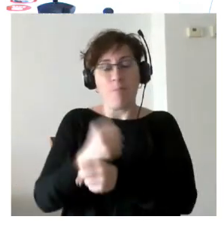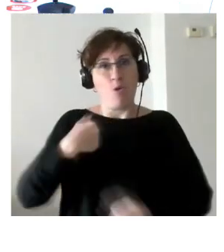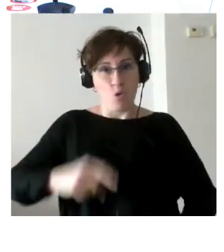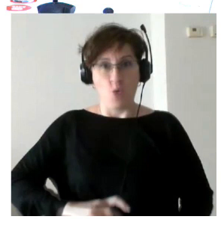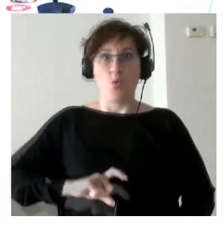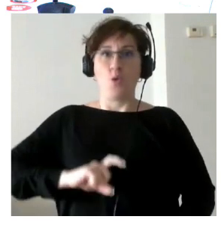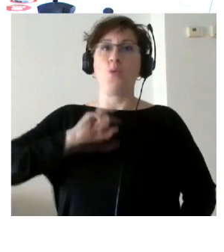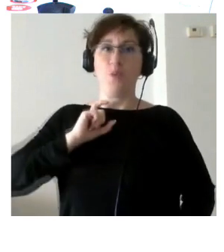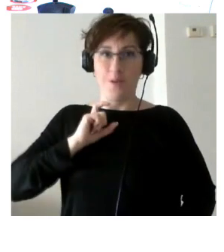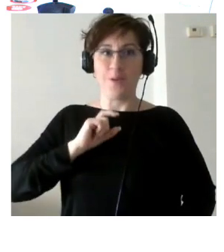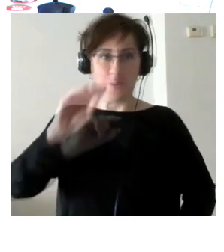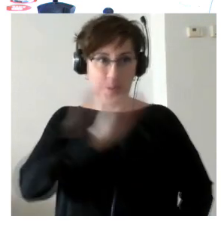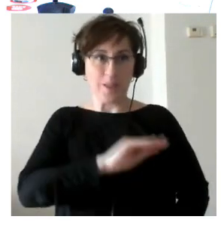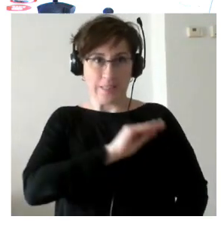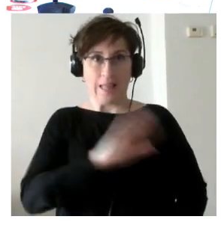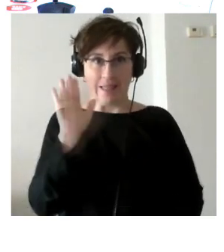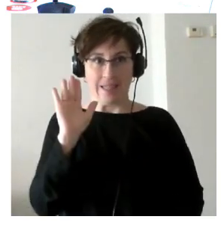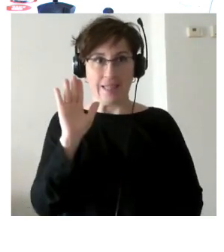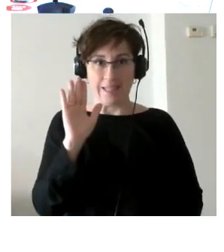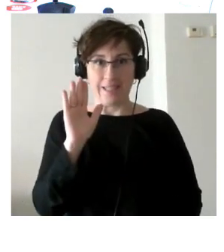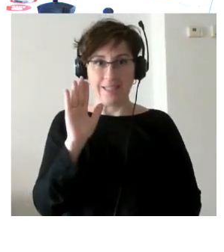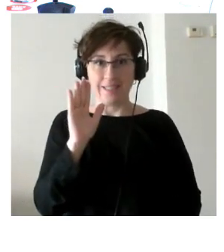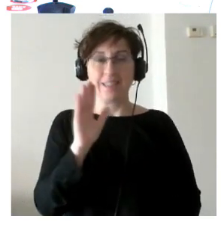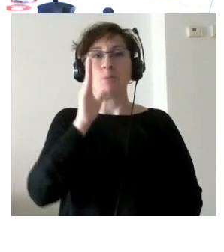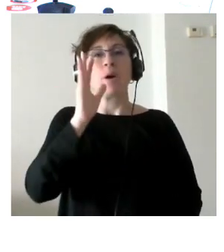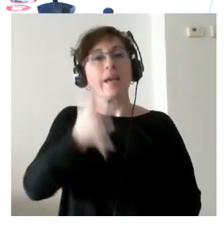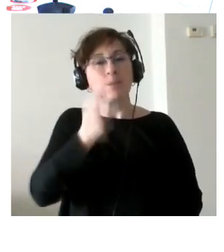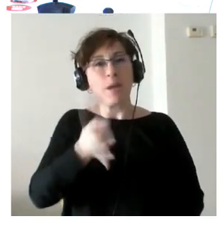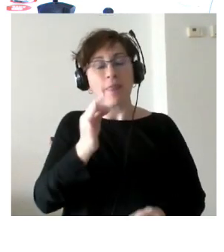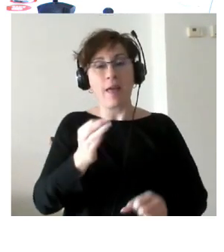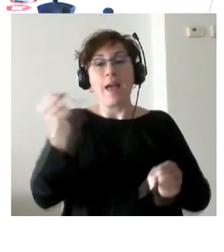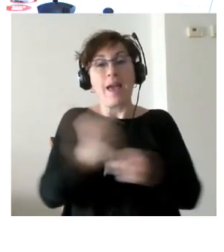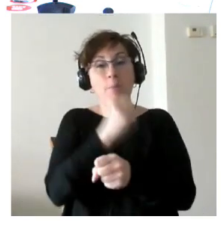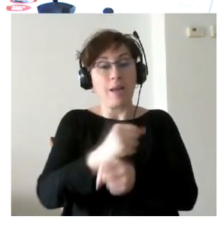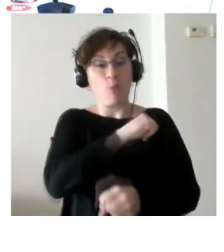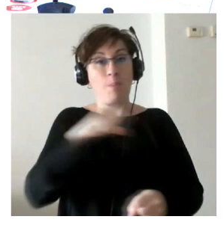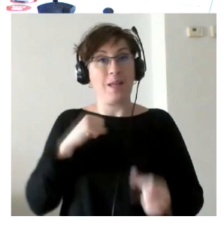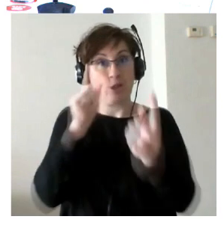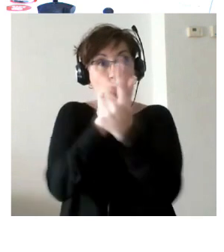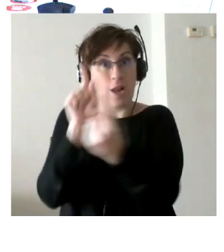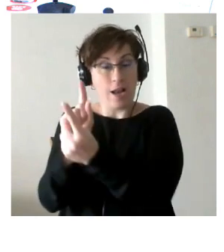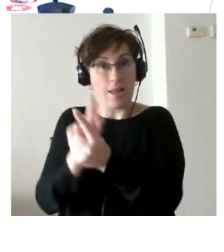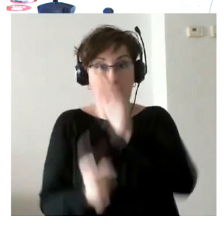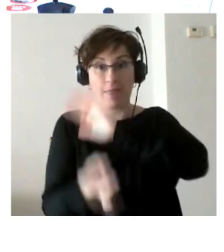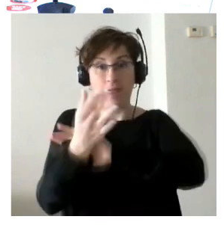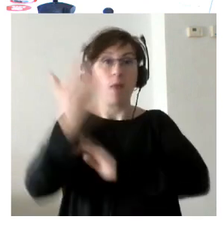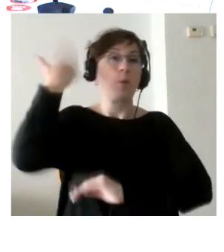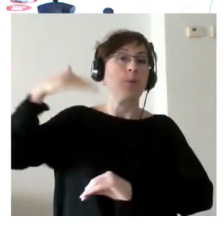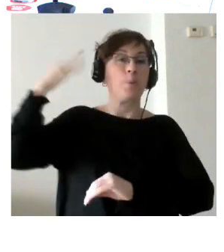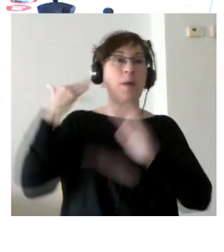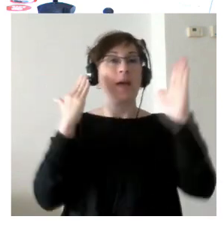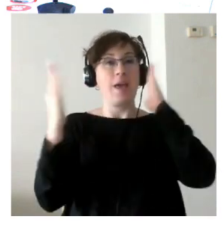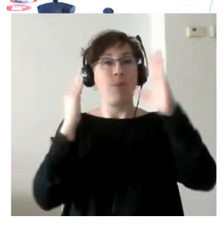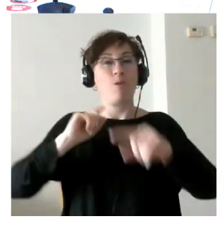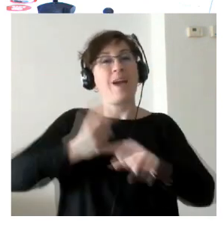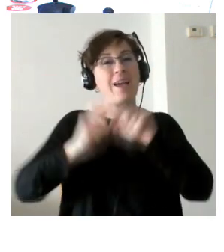que llevamos desde que se implementó empleo personalizado en España pues yo trabajo en aquella época en Aleftea y sí que